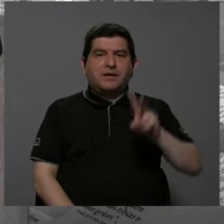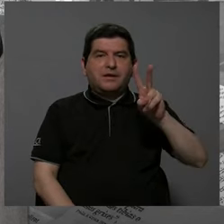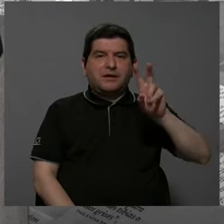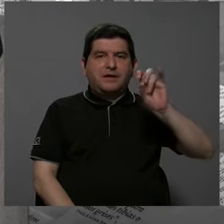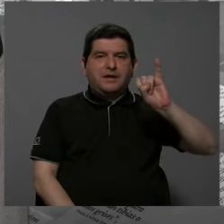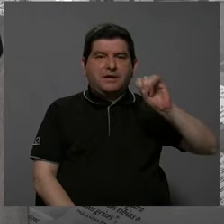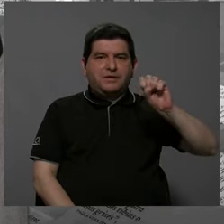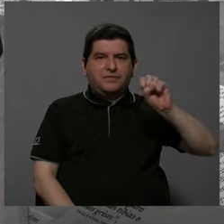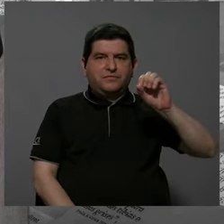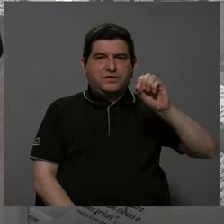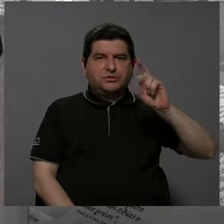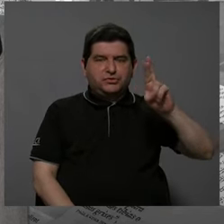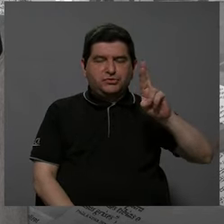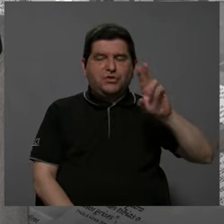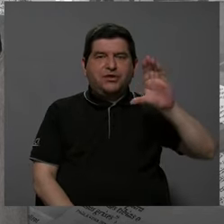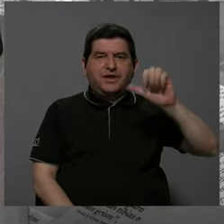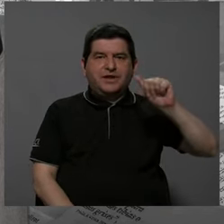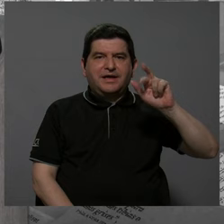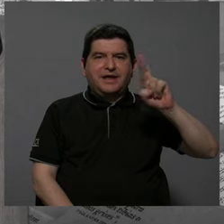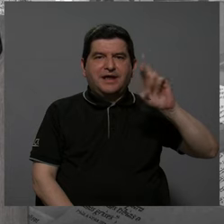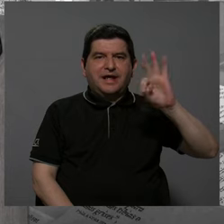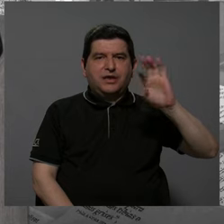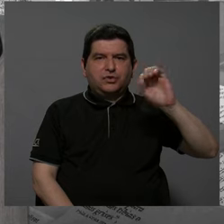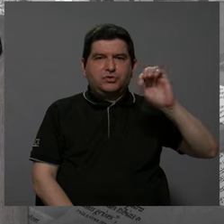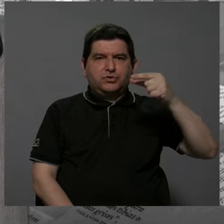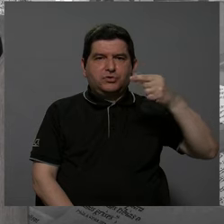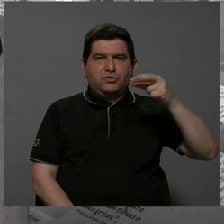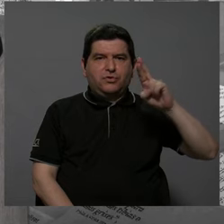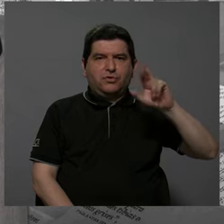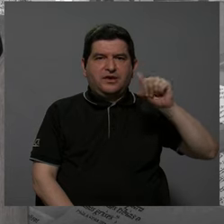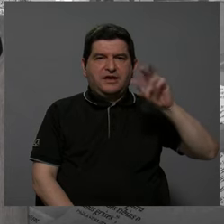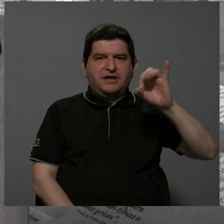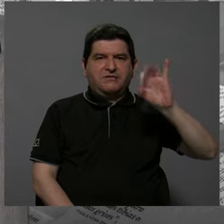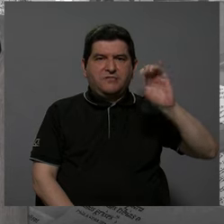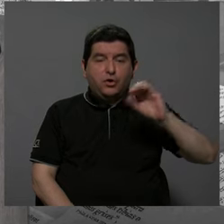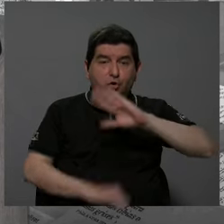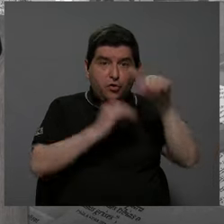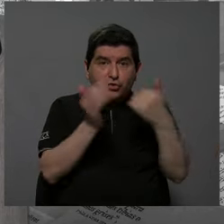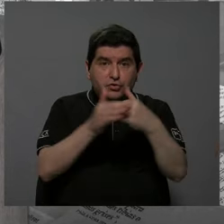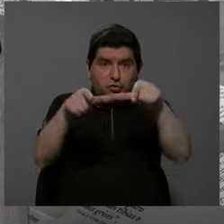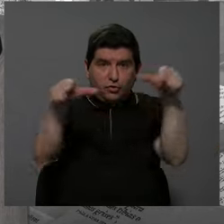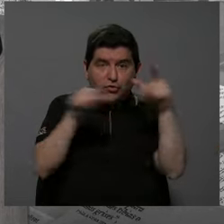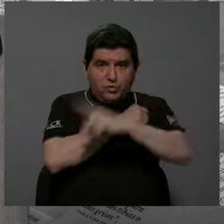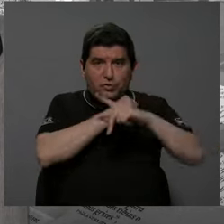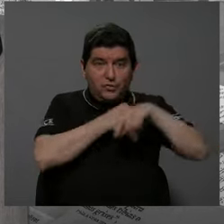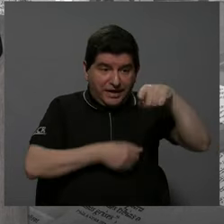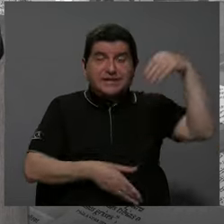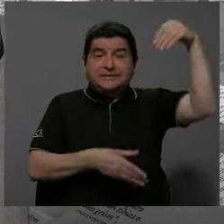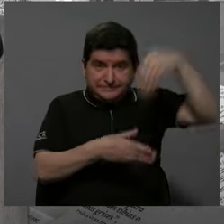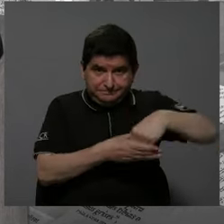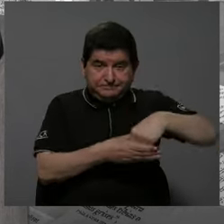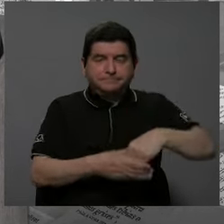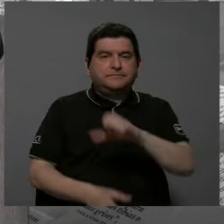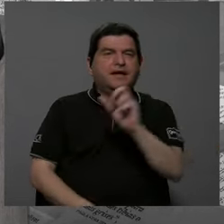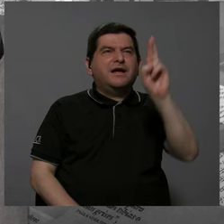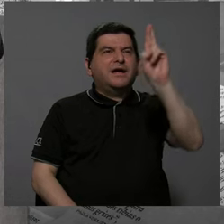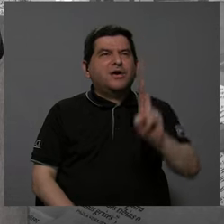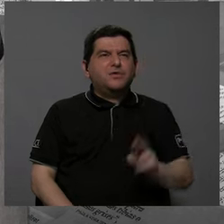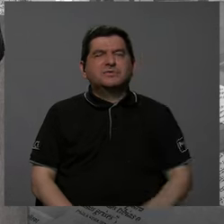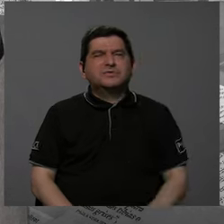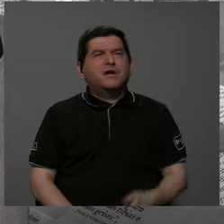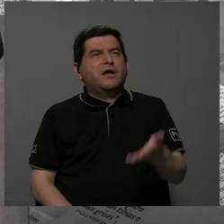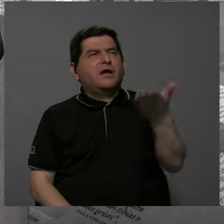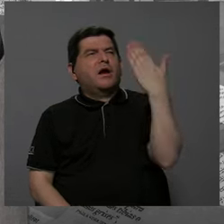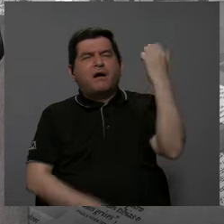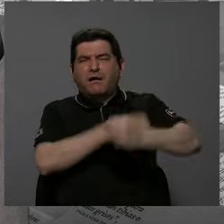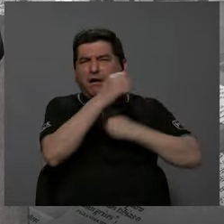cartográfico, que prácticamente todos los lotes del país están involucrados ahí. En Costa Rica, hace